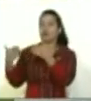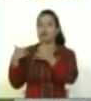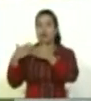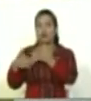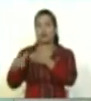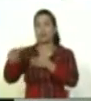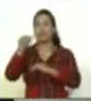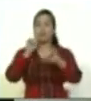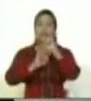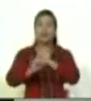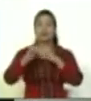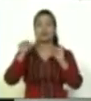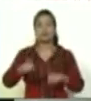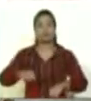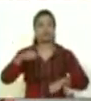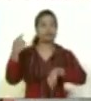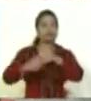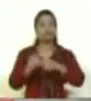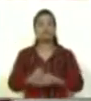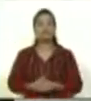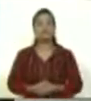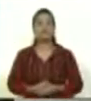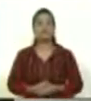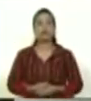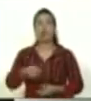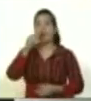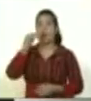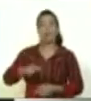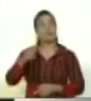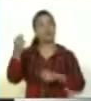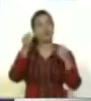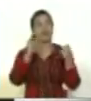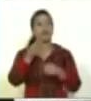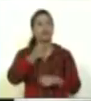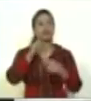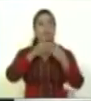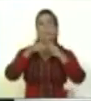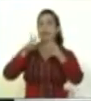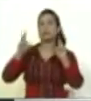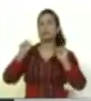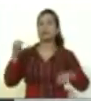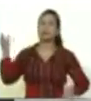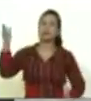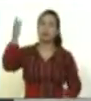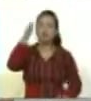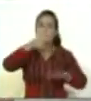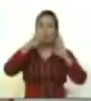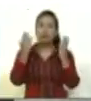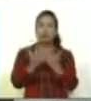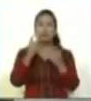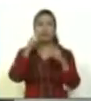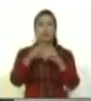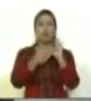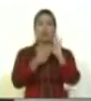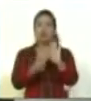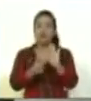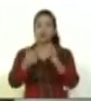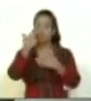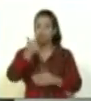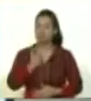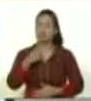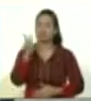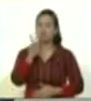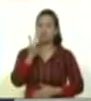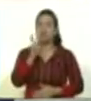en defensa de las causas revolucionarias. Un hombre de debate y de paz que ha recorrido el mundo para llevar la verdad de Venezuela, una realidad